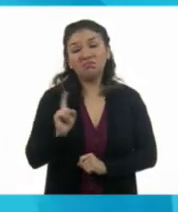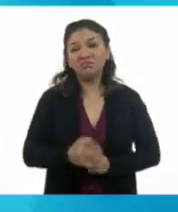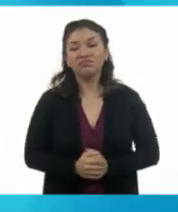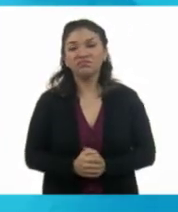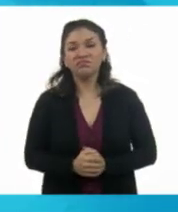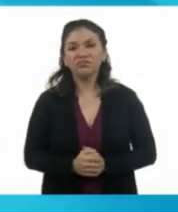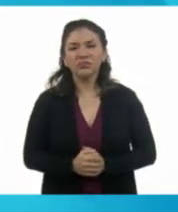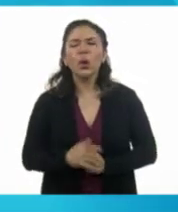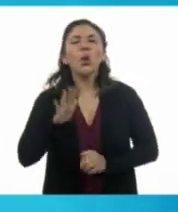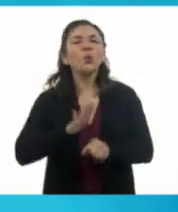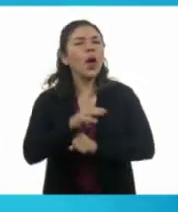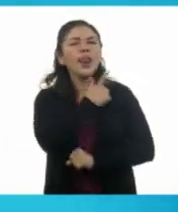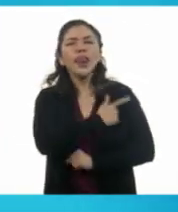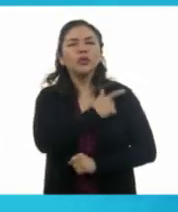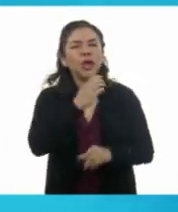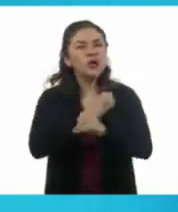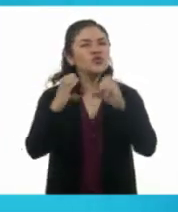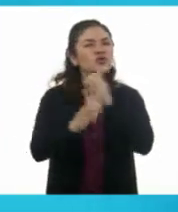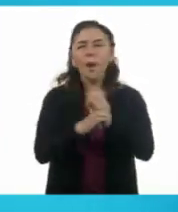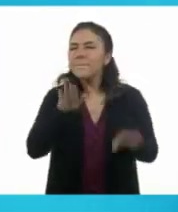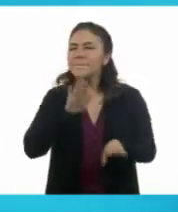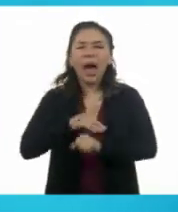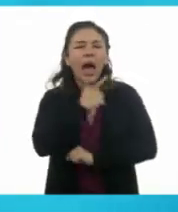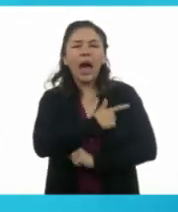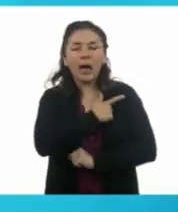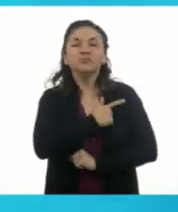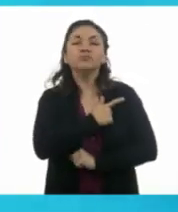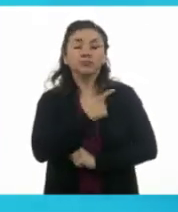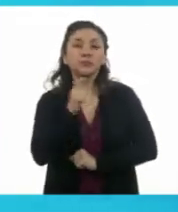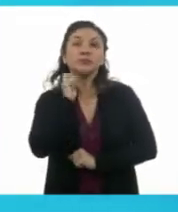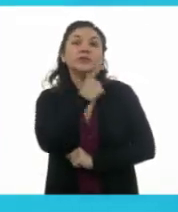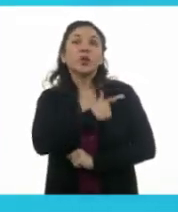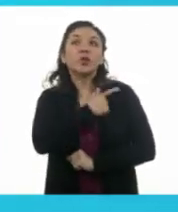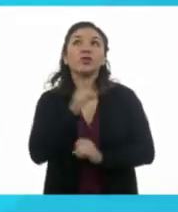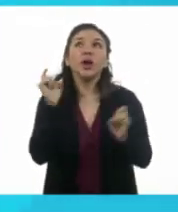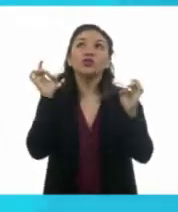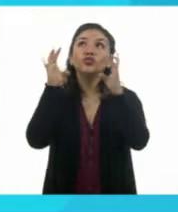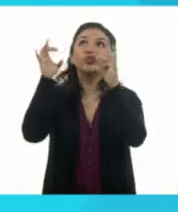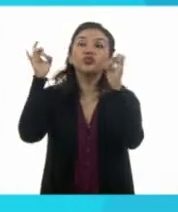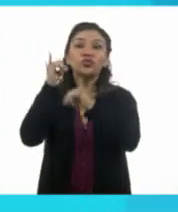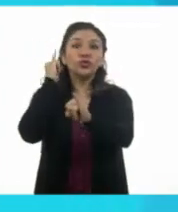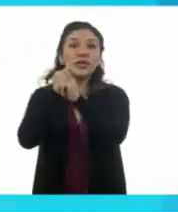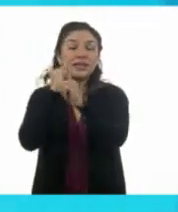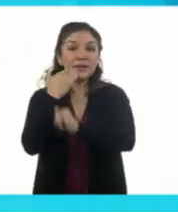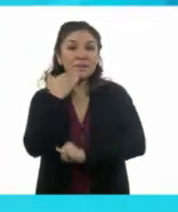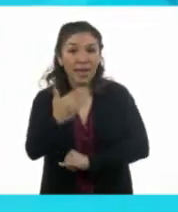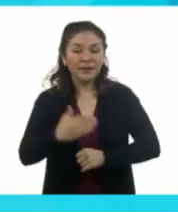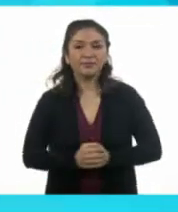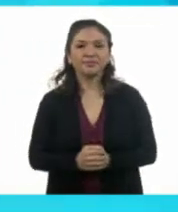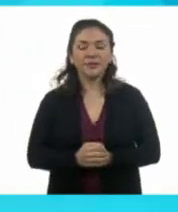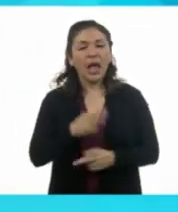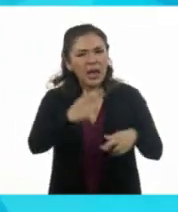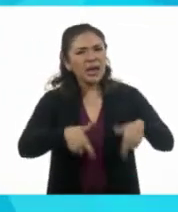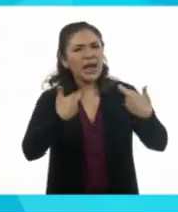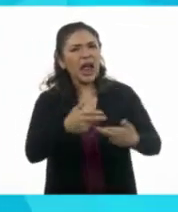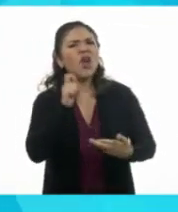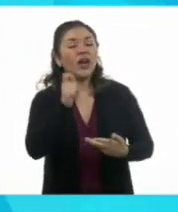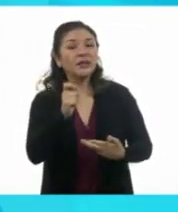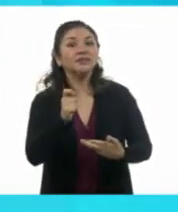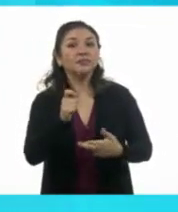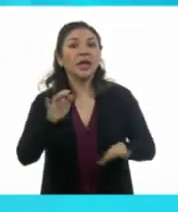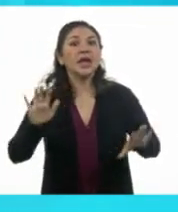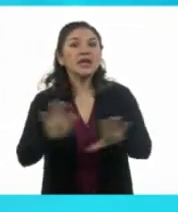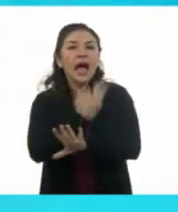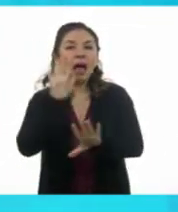¿Cuáles son tus cosas favoritas en el mundo? Una buena señal de internet. Opciones de regalo. Una actualización de